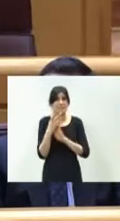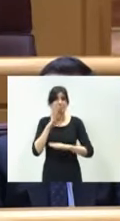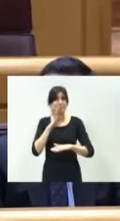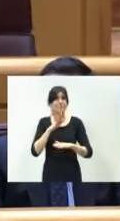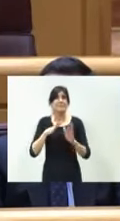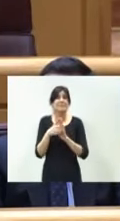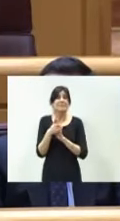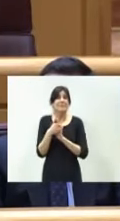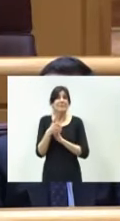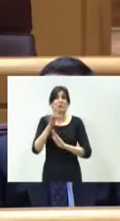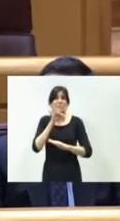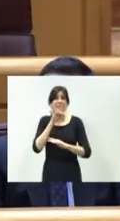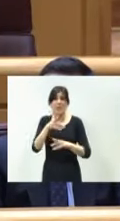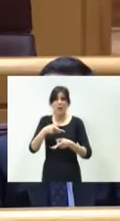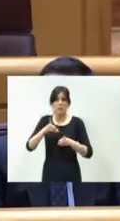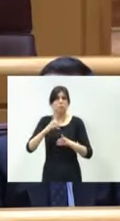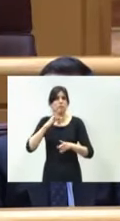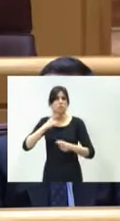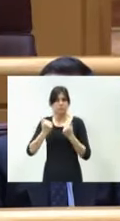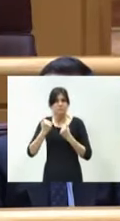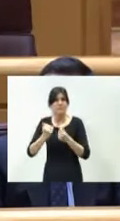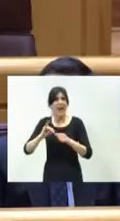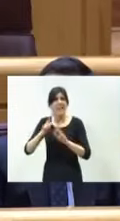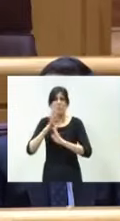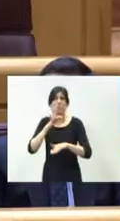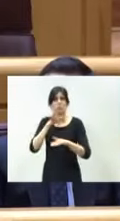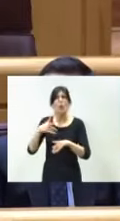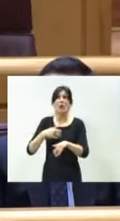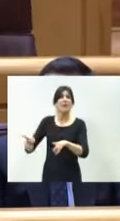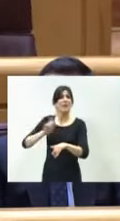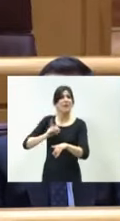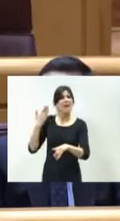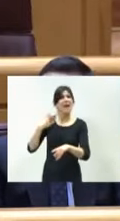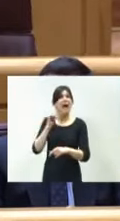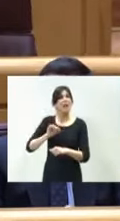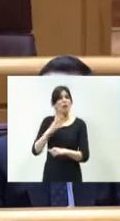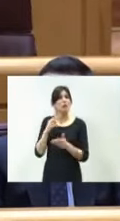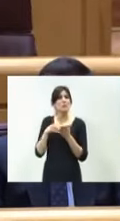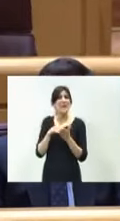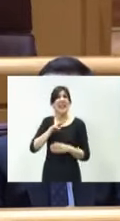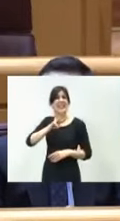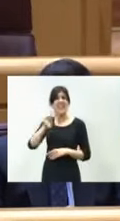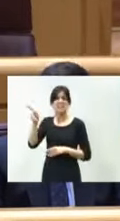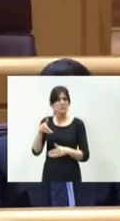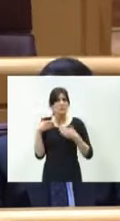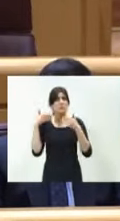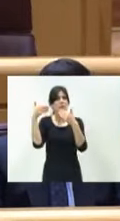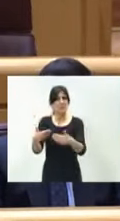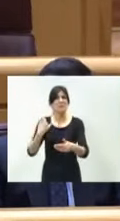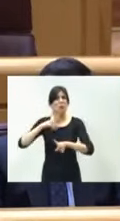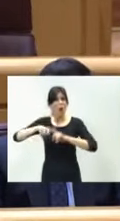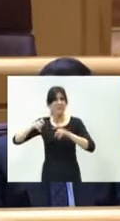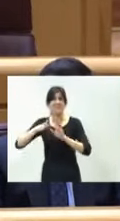liberalizada, no es por ustedes. Es porque terminó la concesión después de habernos castigado desde el año 2003, en las que ustedes prorrogaron la misma.